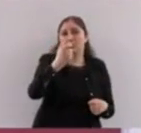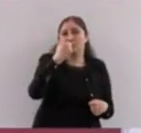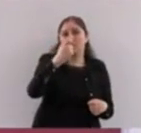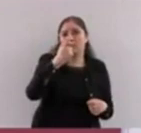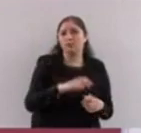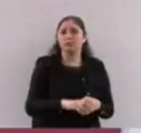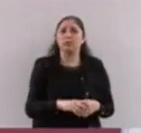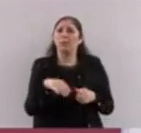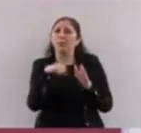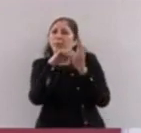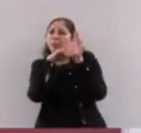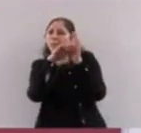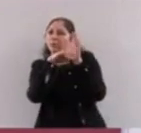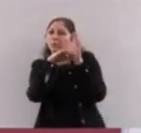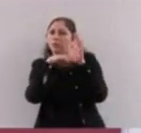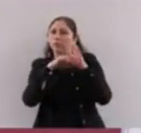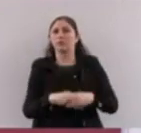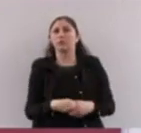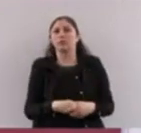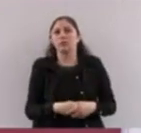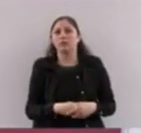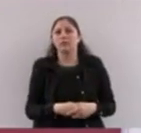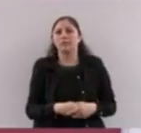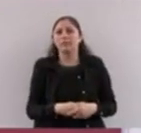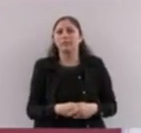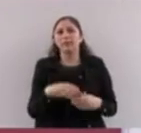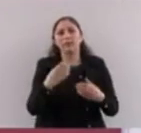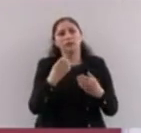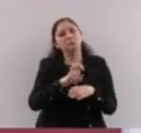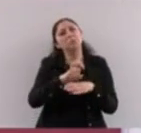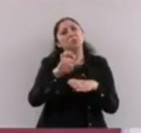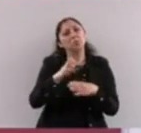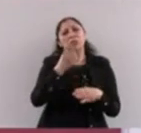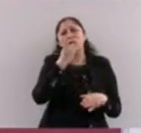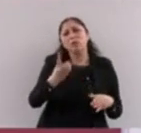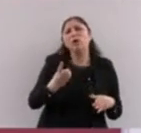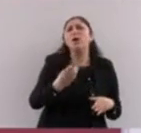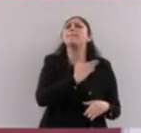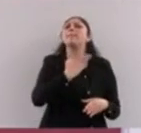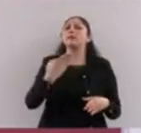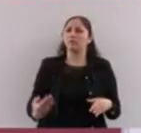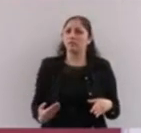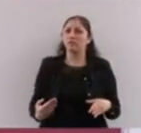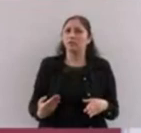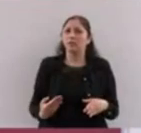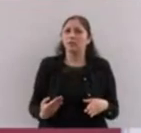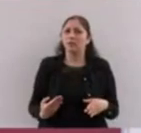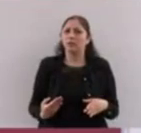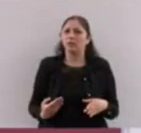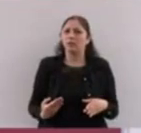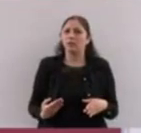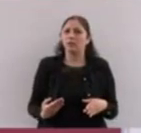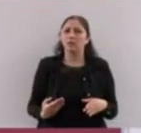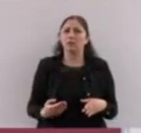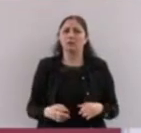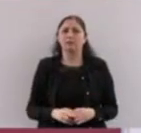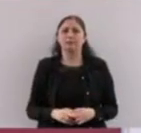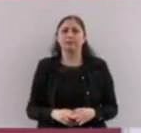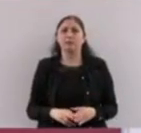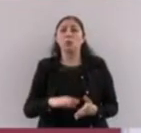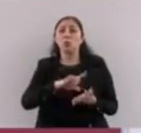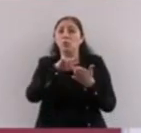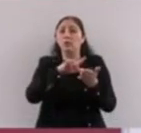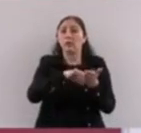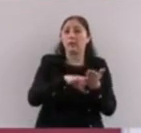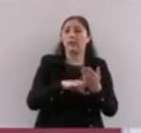actualizaba, como si se actualiza esta pensión. Entonces dijo, a ver, vamos a hacer una reforma legislativa